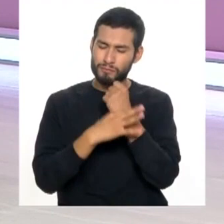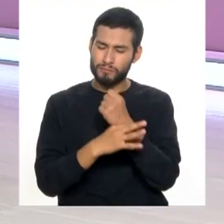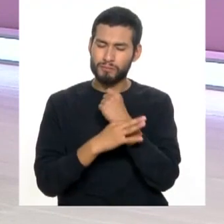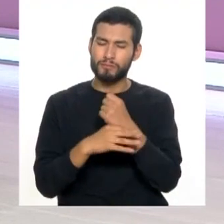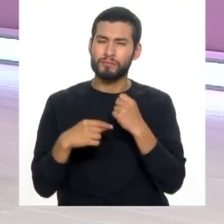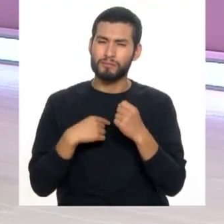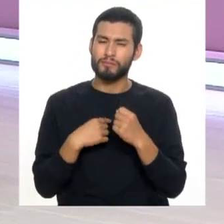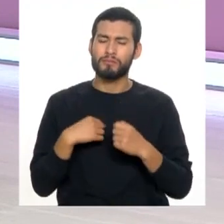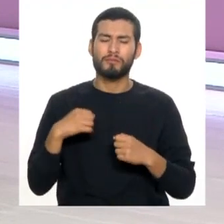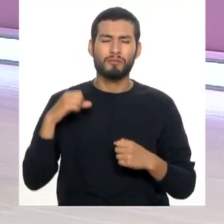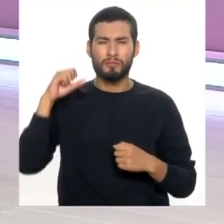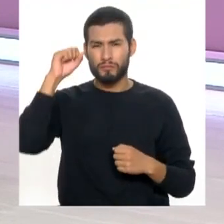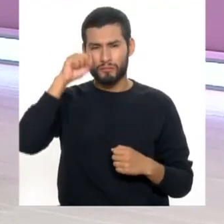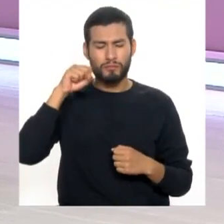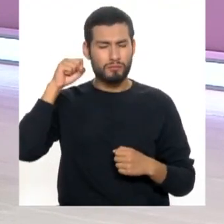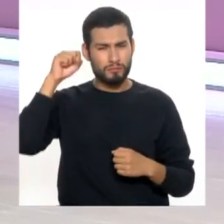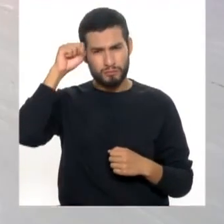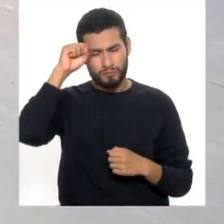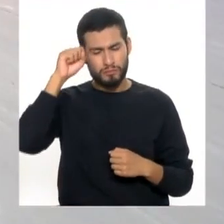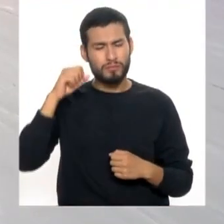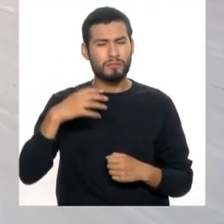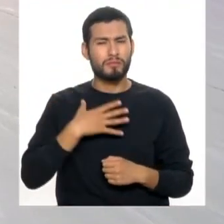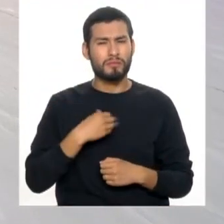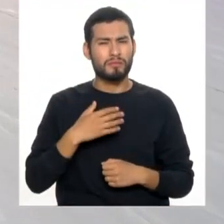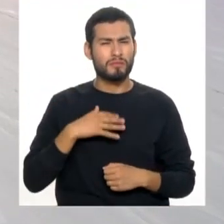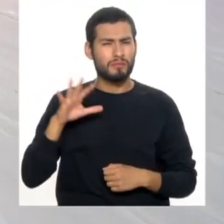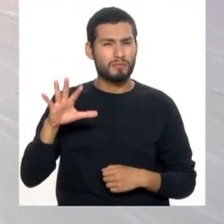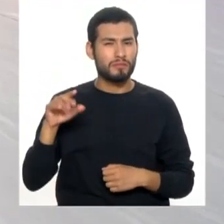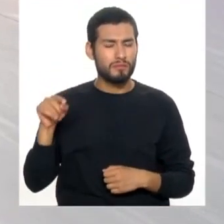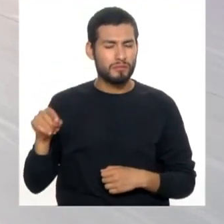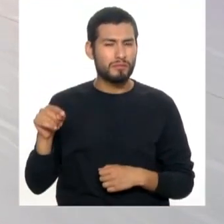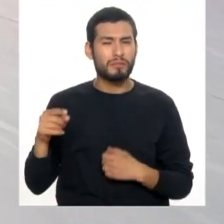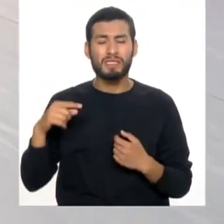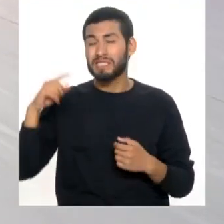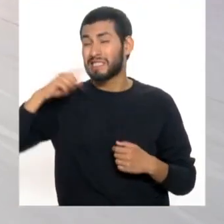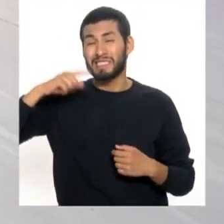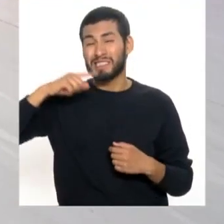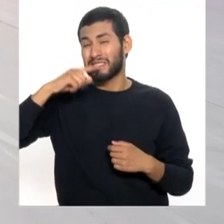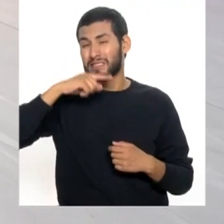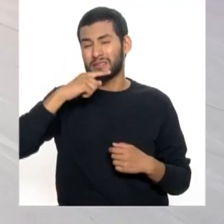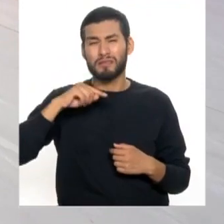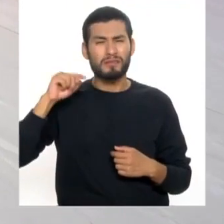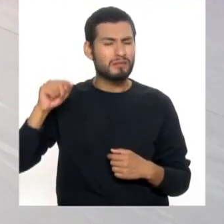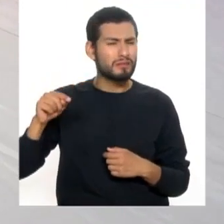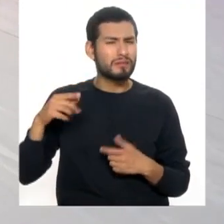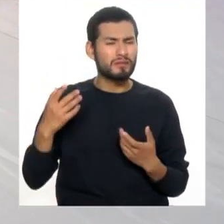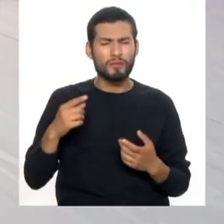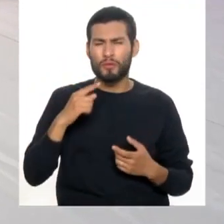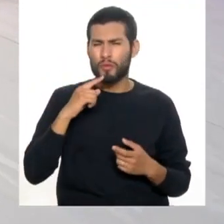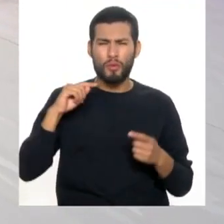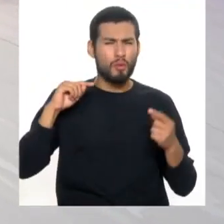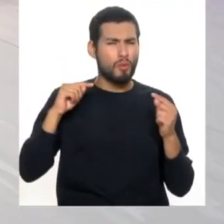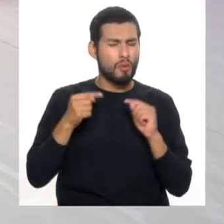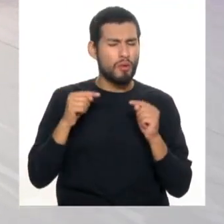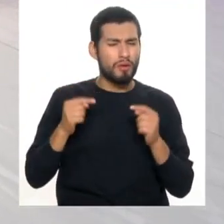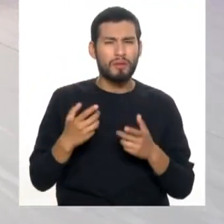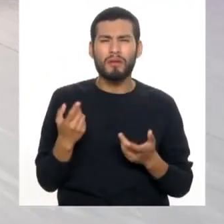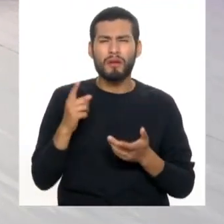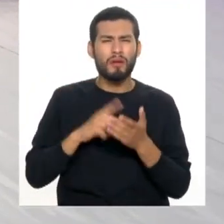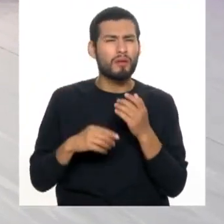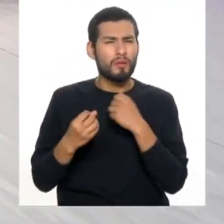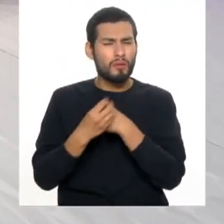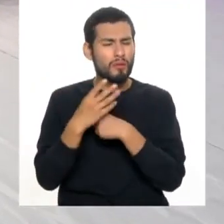yo tengo un sobrinito de cinco añitos y a veces cuando él se lava los dientes, siente un dolor. Entonces, ¿qué me